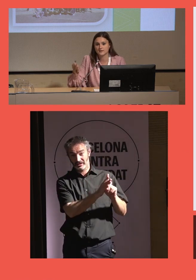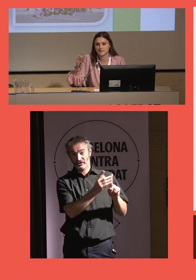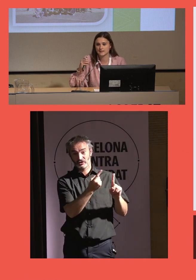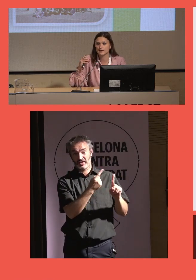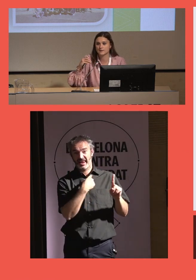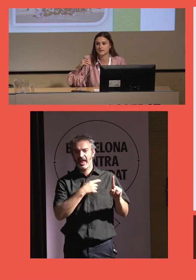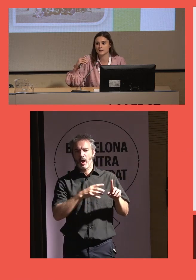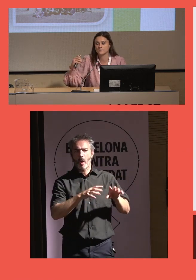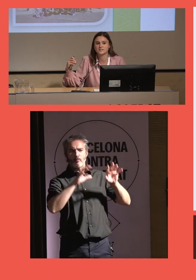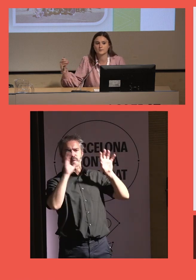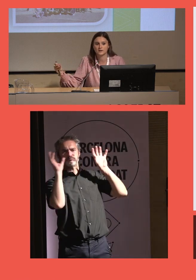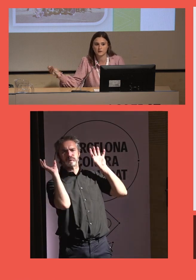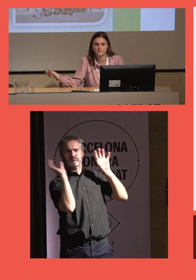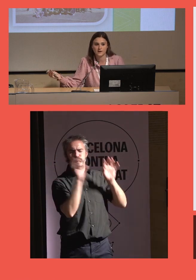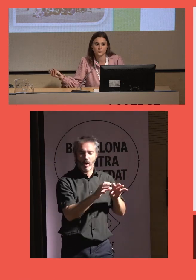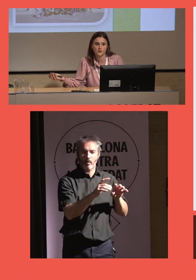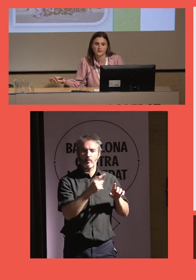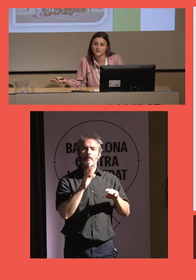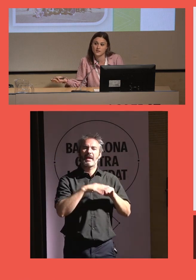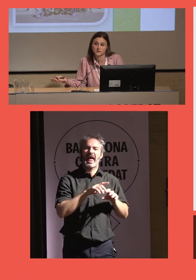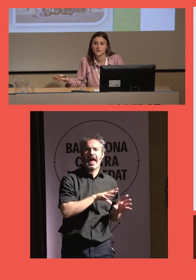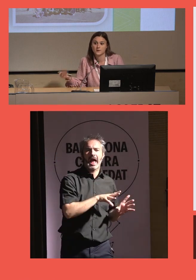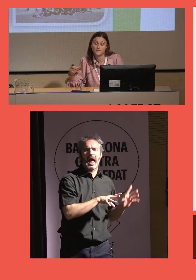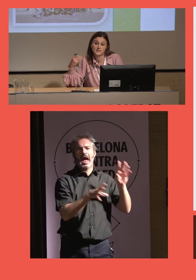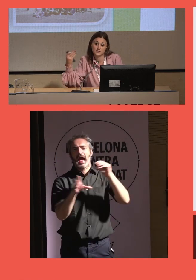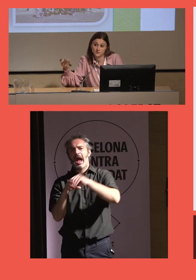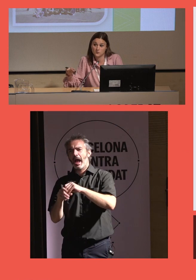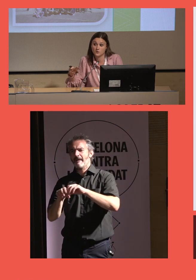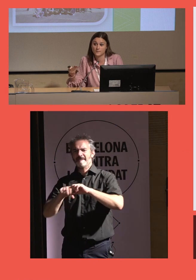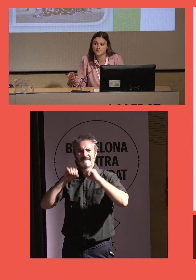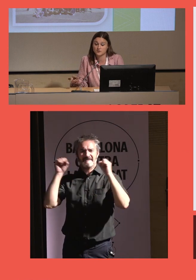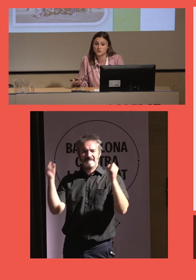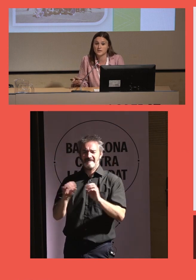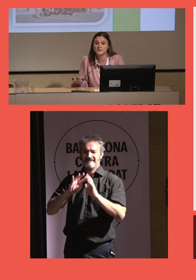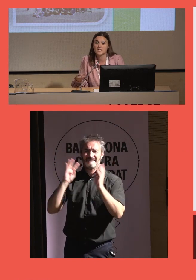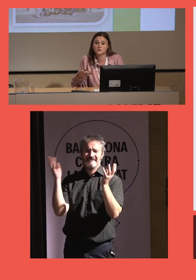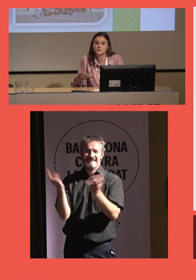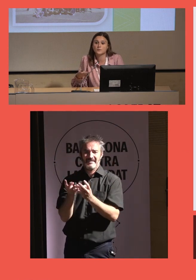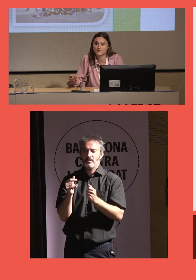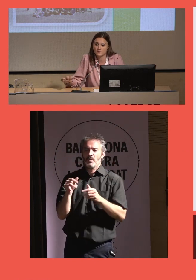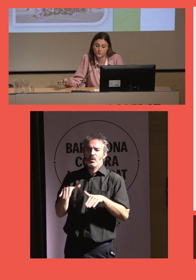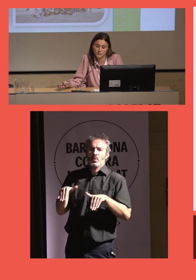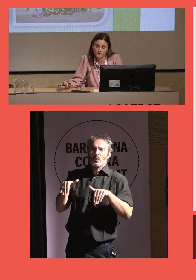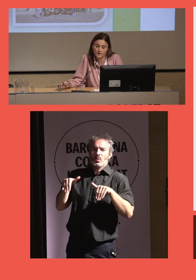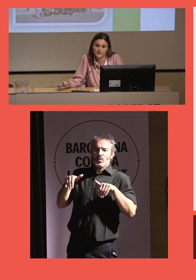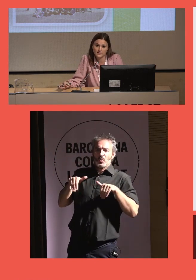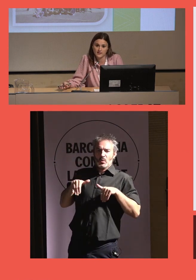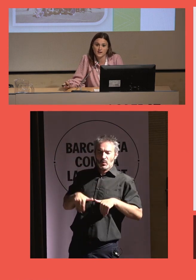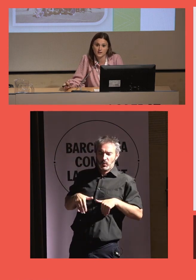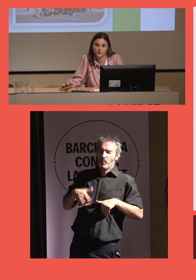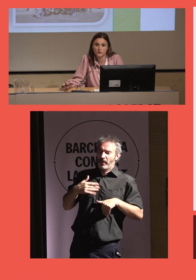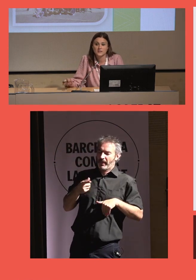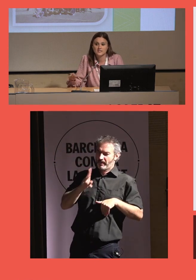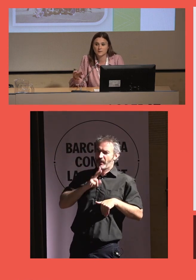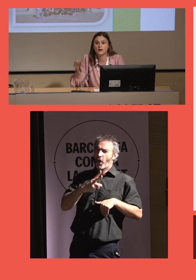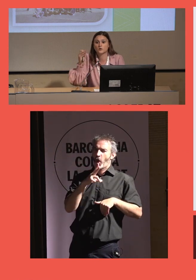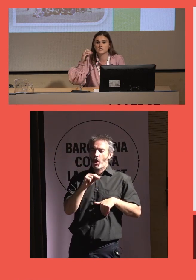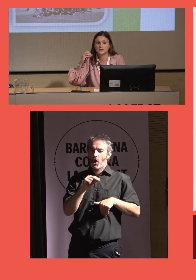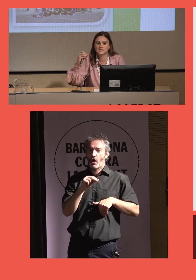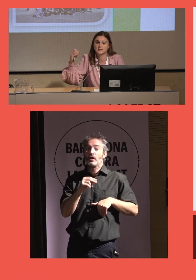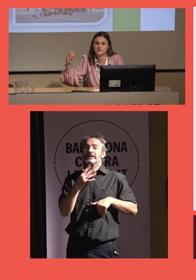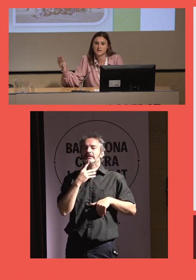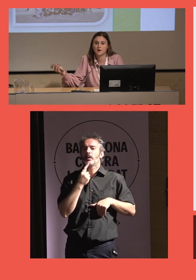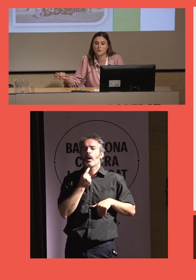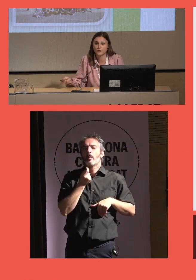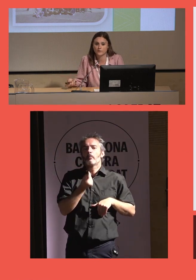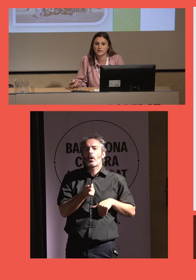socialmente directamente le invitas a participar en una actividad con más personas, es muy probable que te diga que no. Sin embargo,